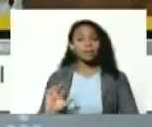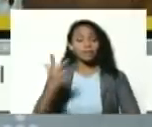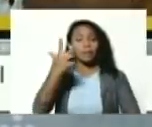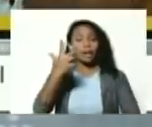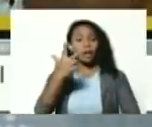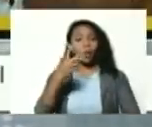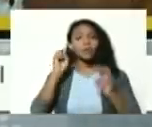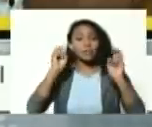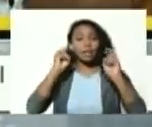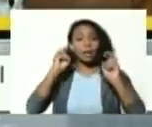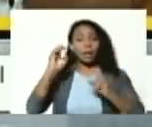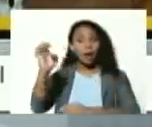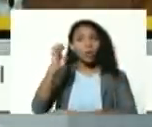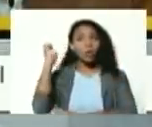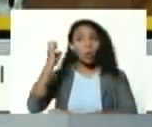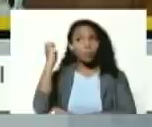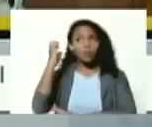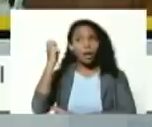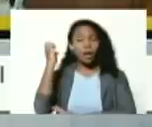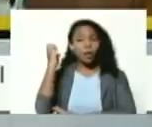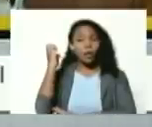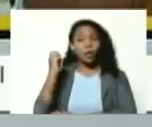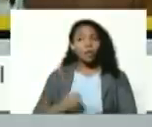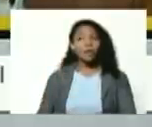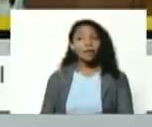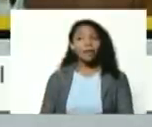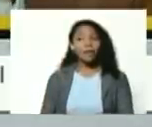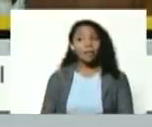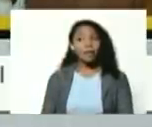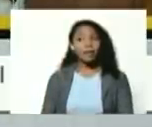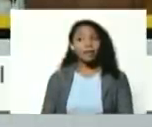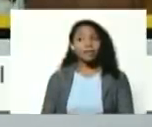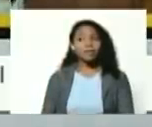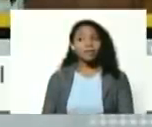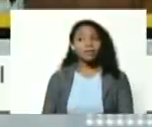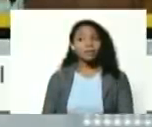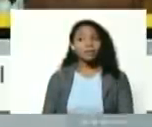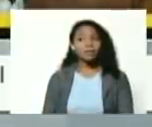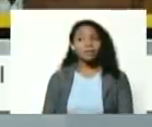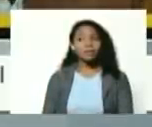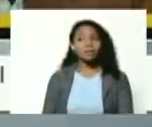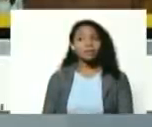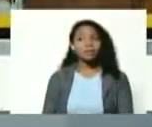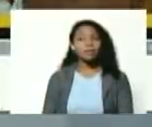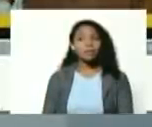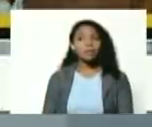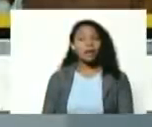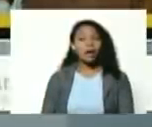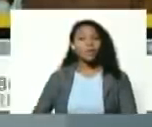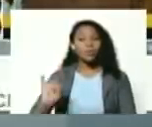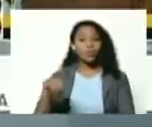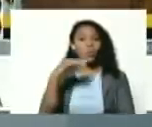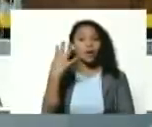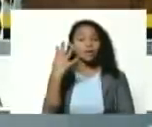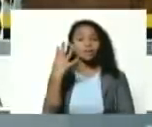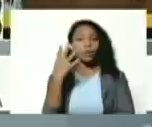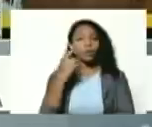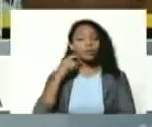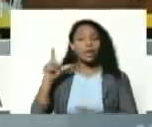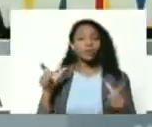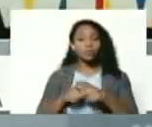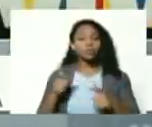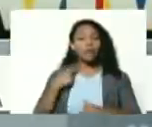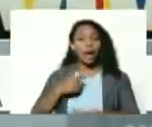europeo todo lo que era la situación en europa para entonces el cuarto de agosturas a